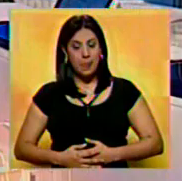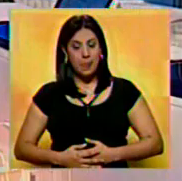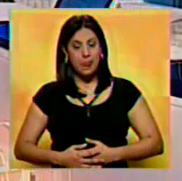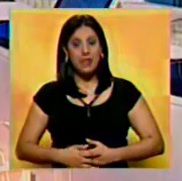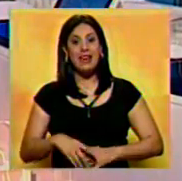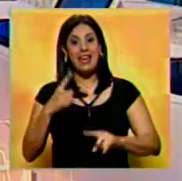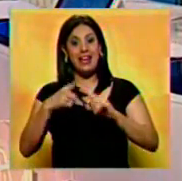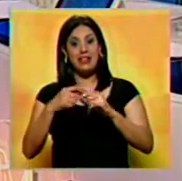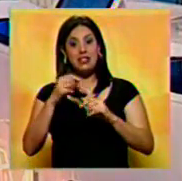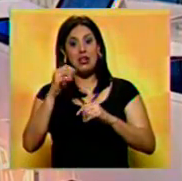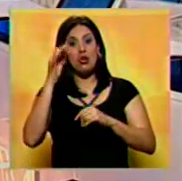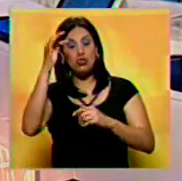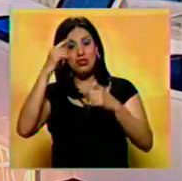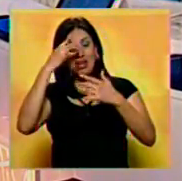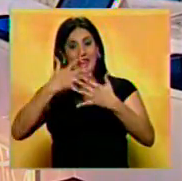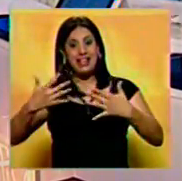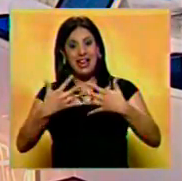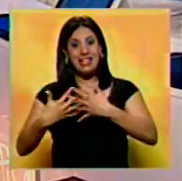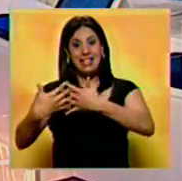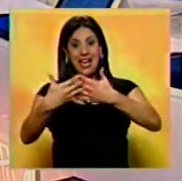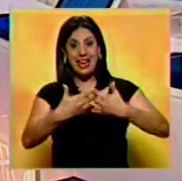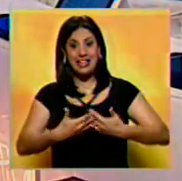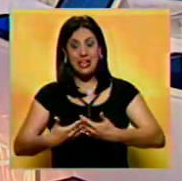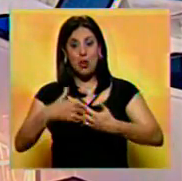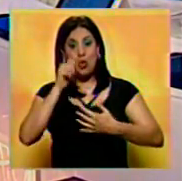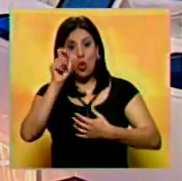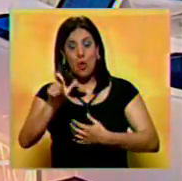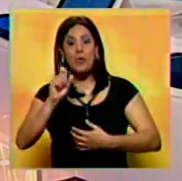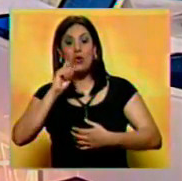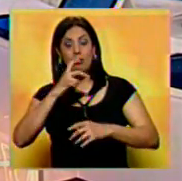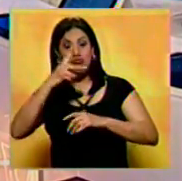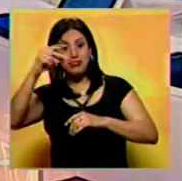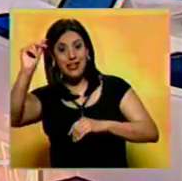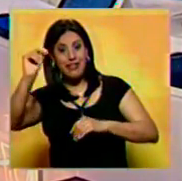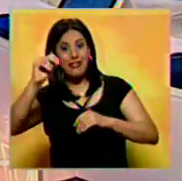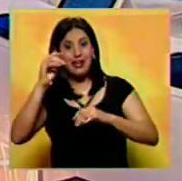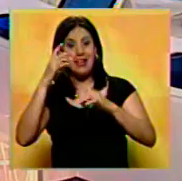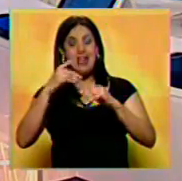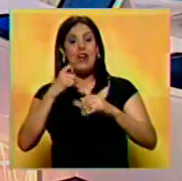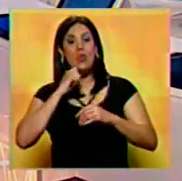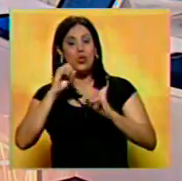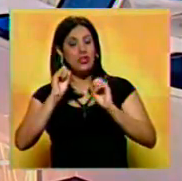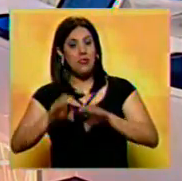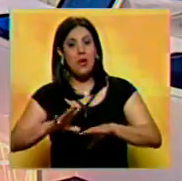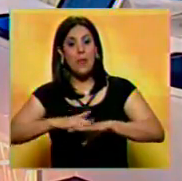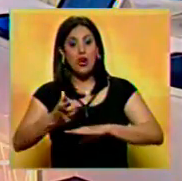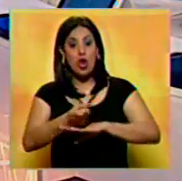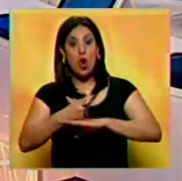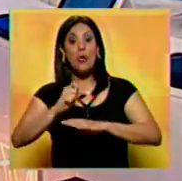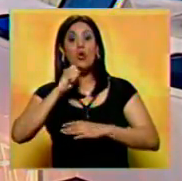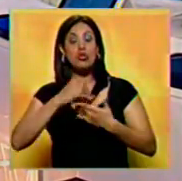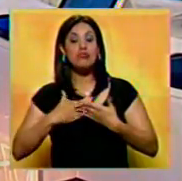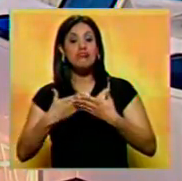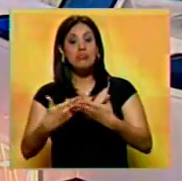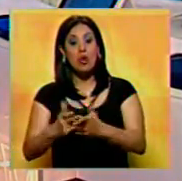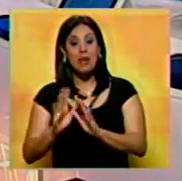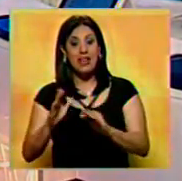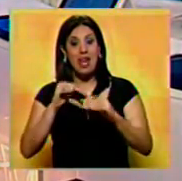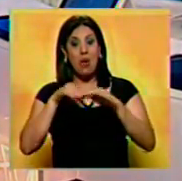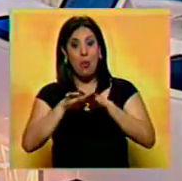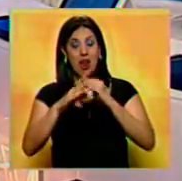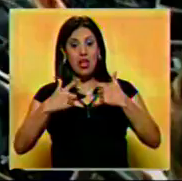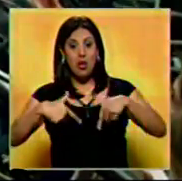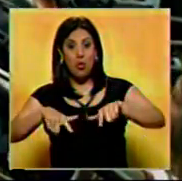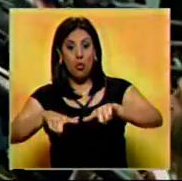El ex consultor de inteligencia estadounidense Edward Snowden abandonó este jueves el aeropuerto Moscovita luego de que el gobierno de Rusia le otorgara asilo